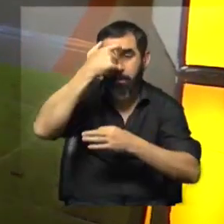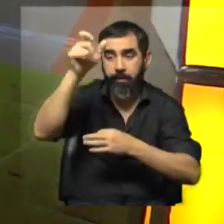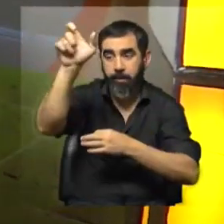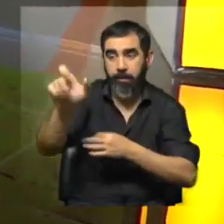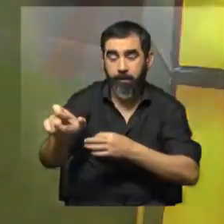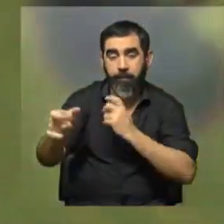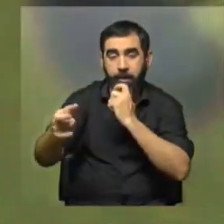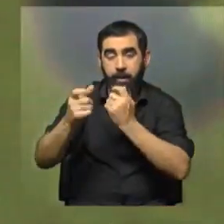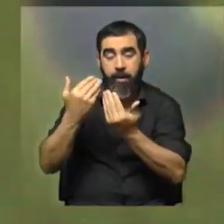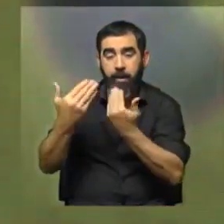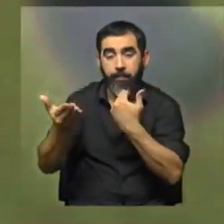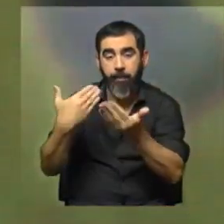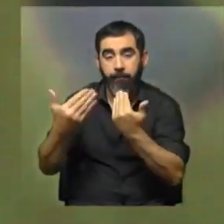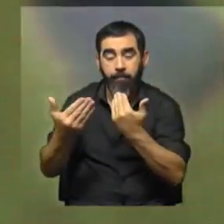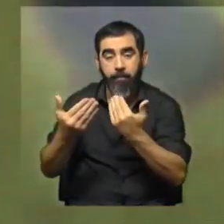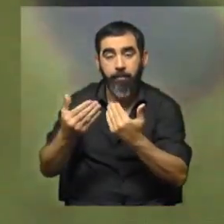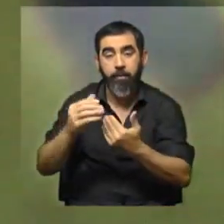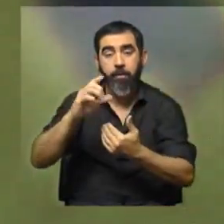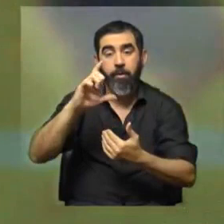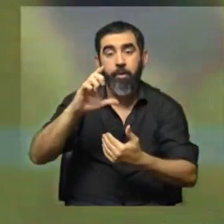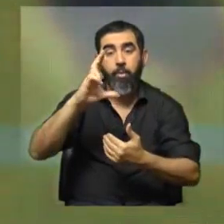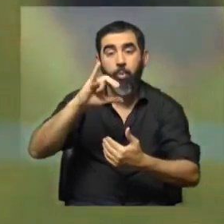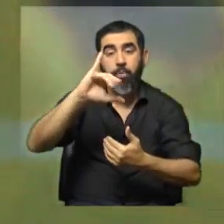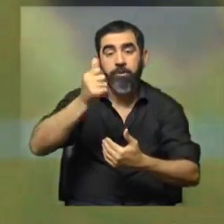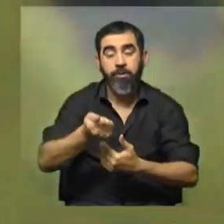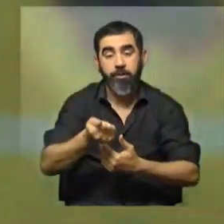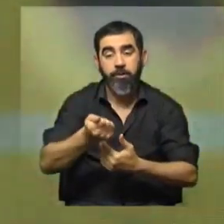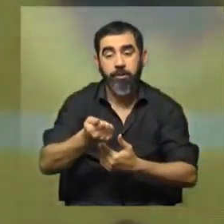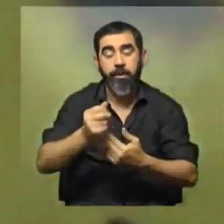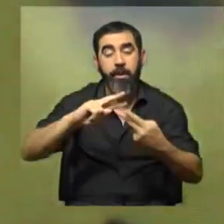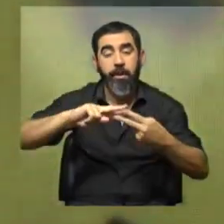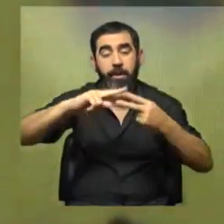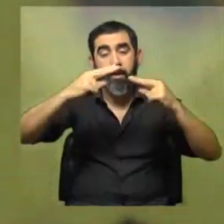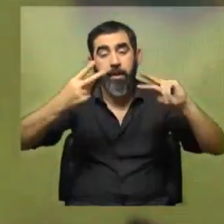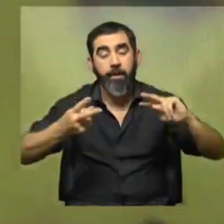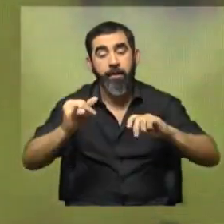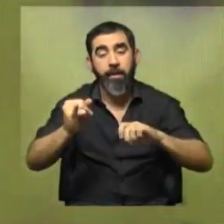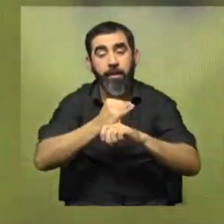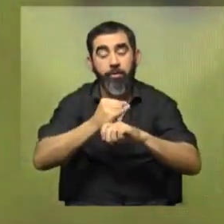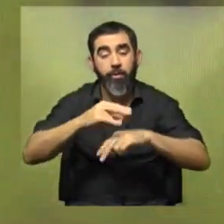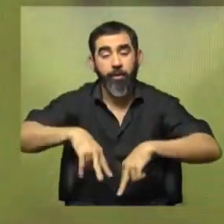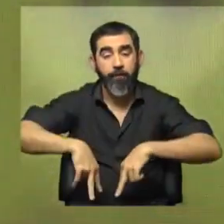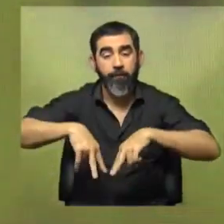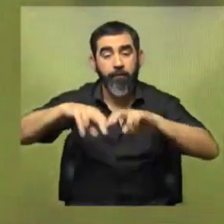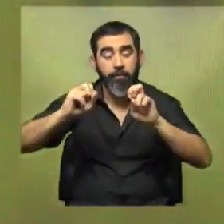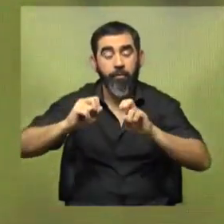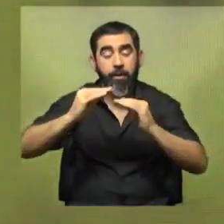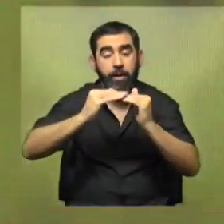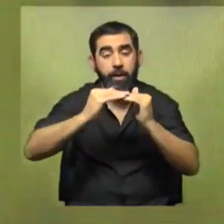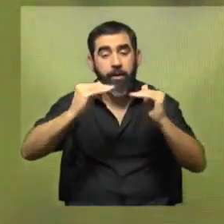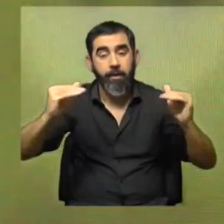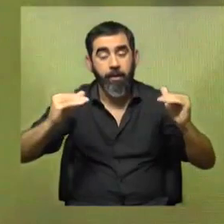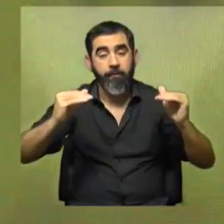entrevistamos, que es la doctora Lucía Canclini, del Departamento de Genética del Instituto de Investigaciones Biológicas Clemente Estable,